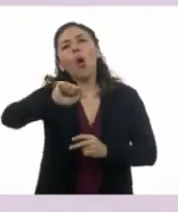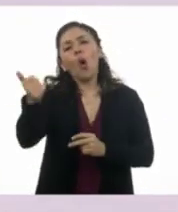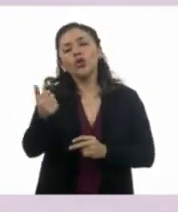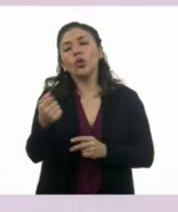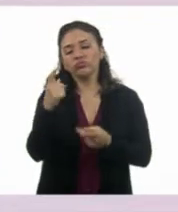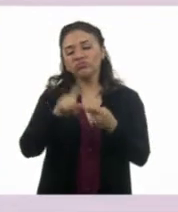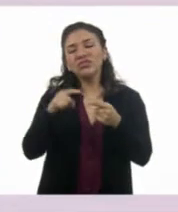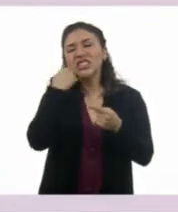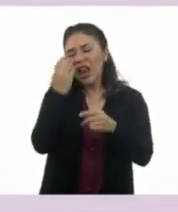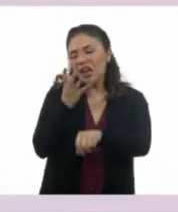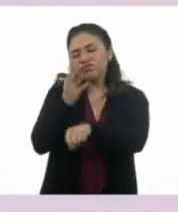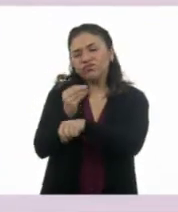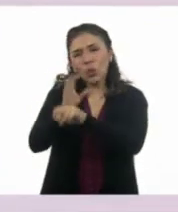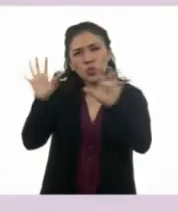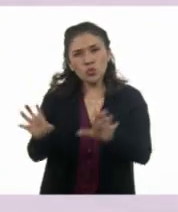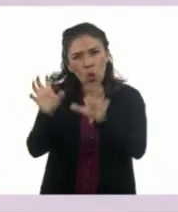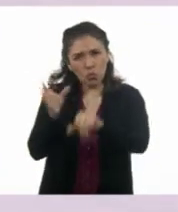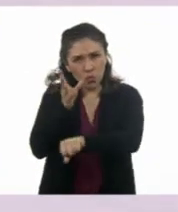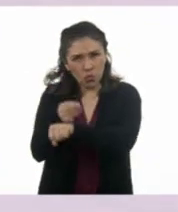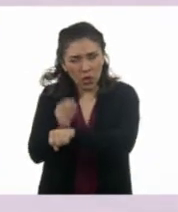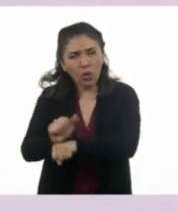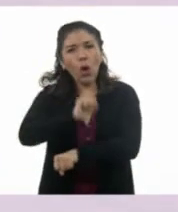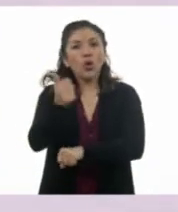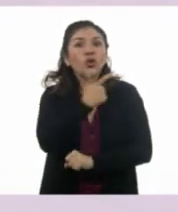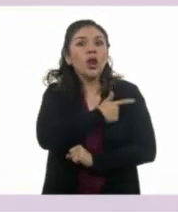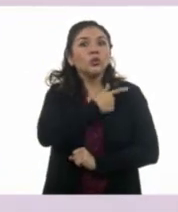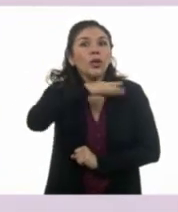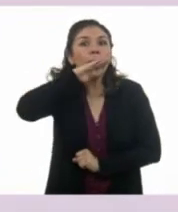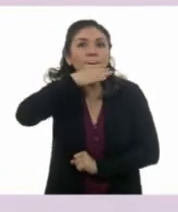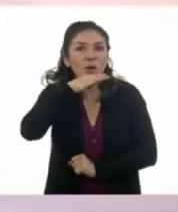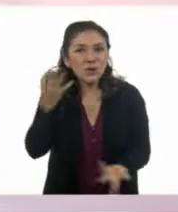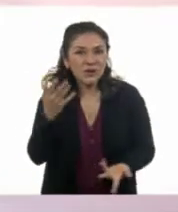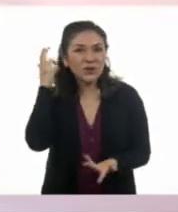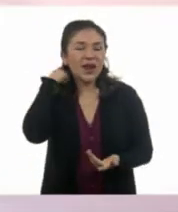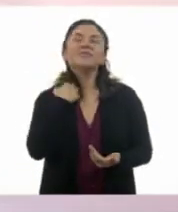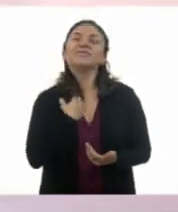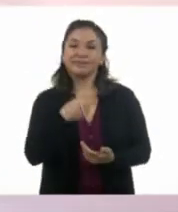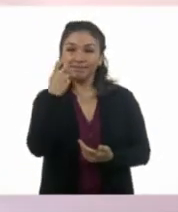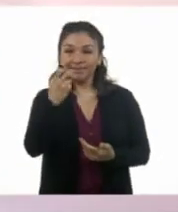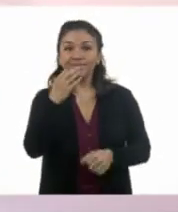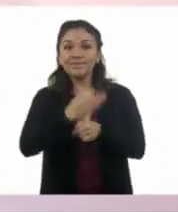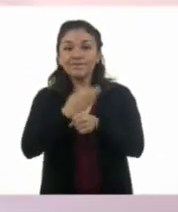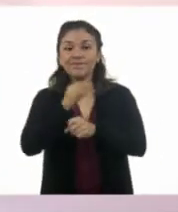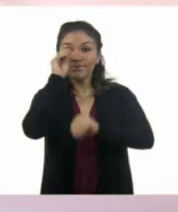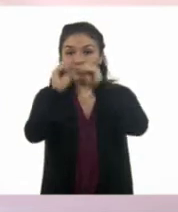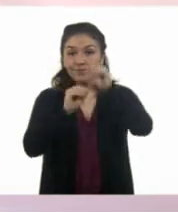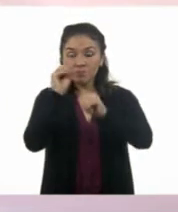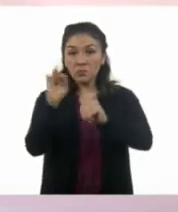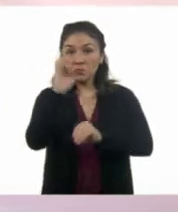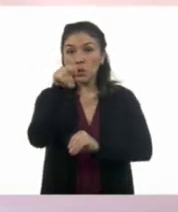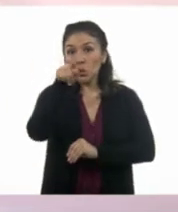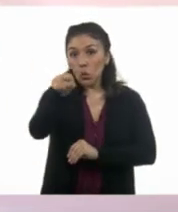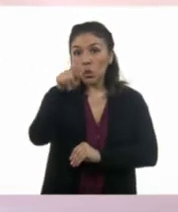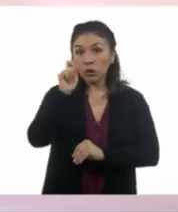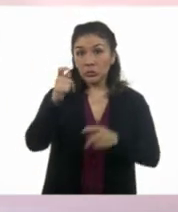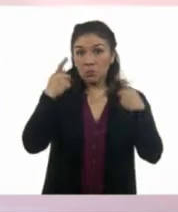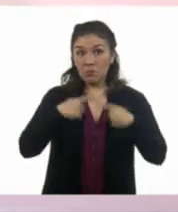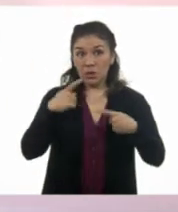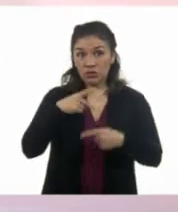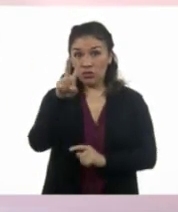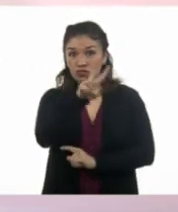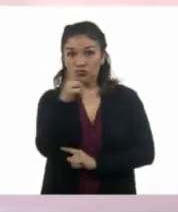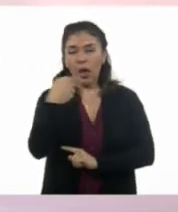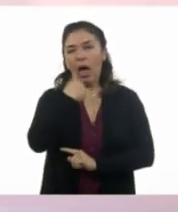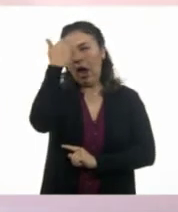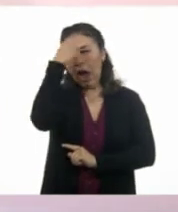uno necesita mantenimiento de su computadora y a otro le gusta el pozole. Ok, entonces, si tú fueras un personaje de estos,